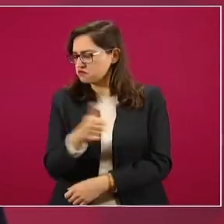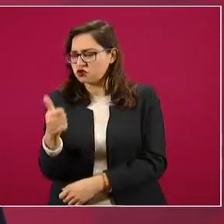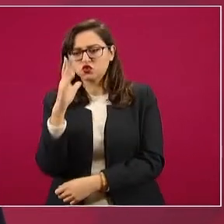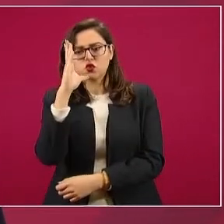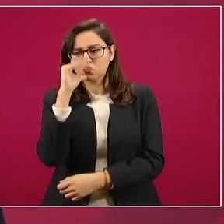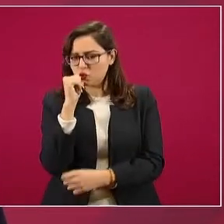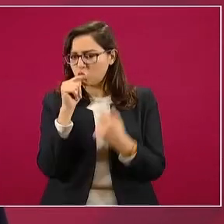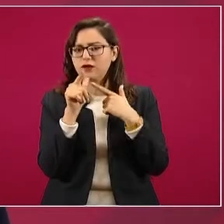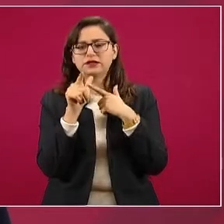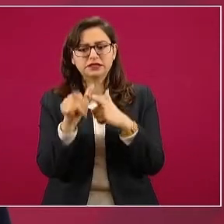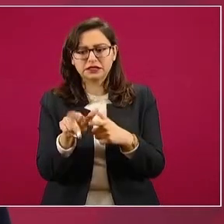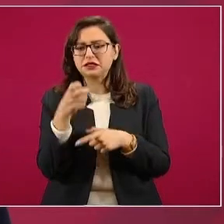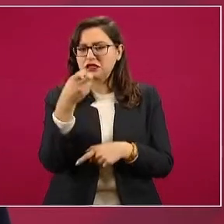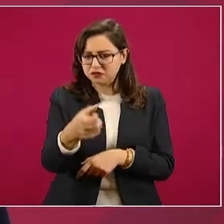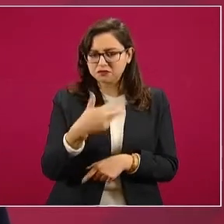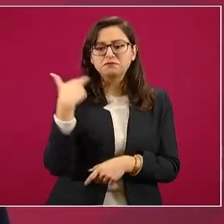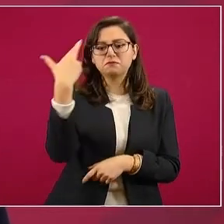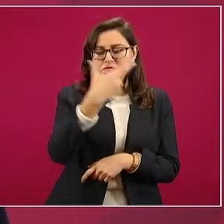este mecanismo.